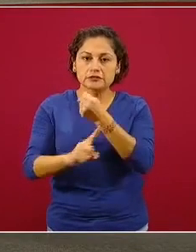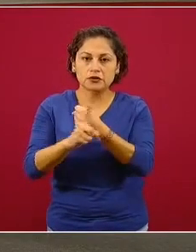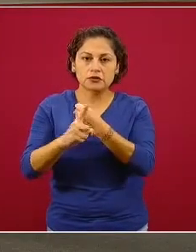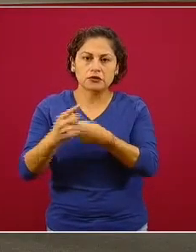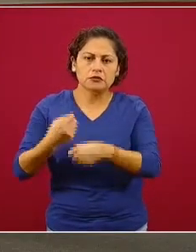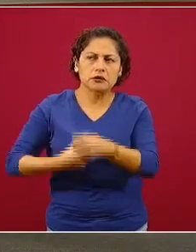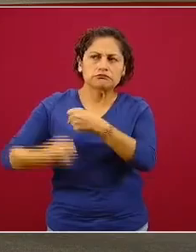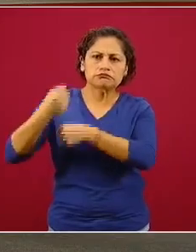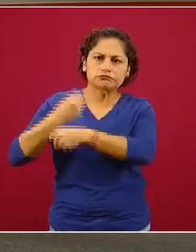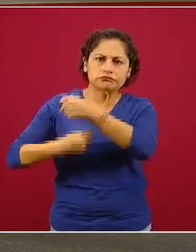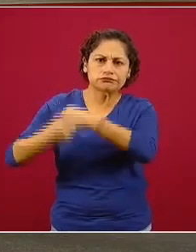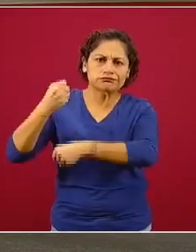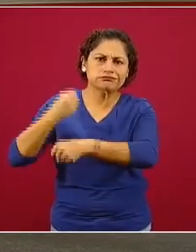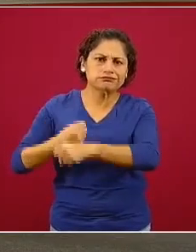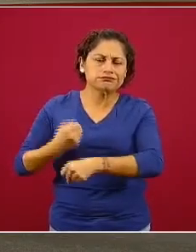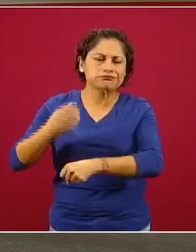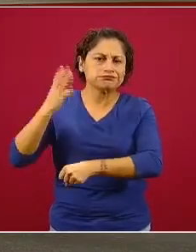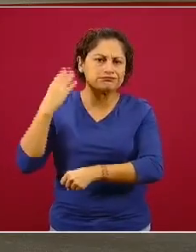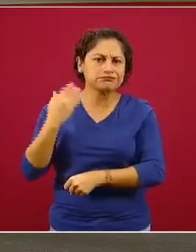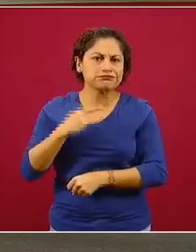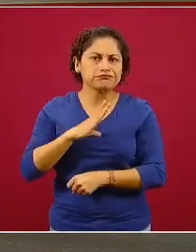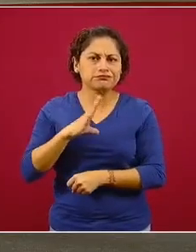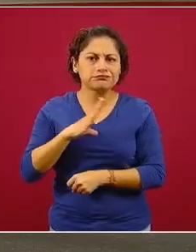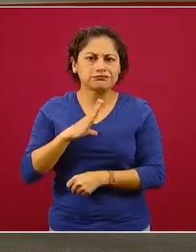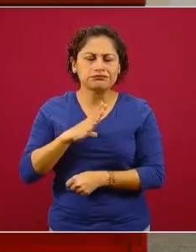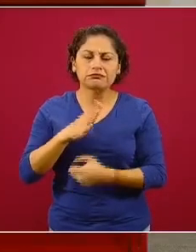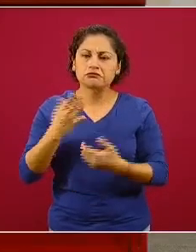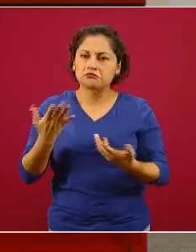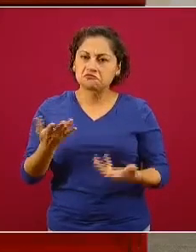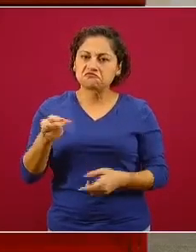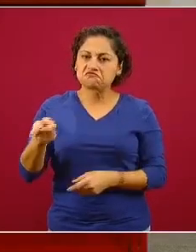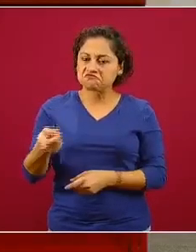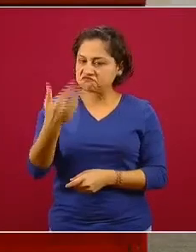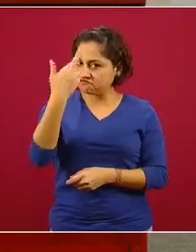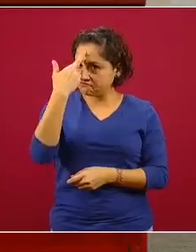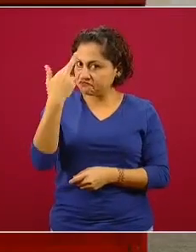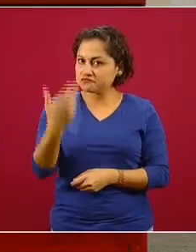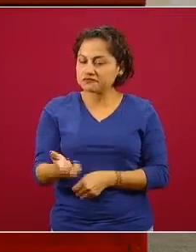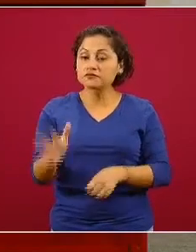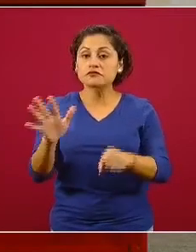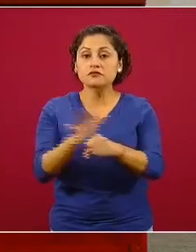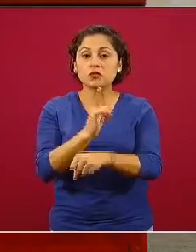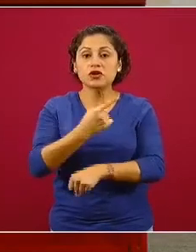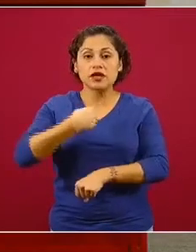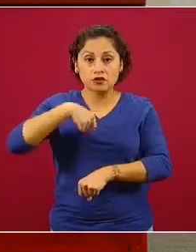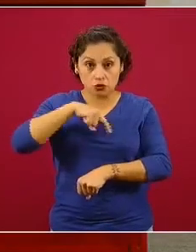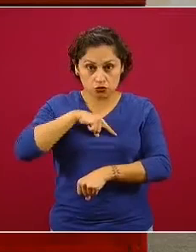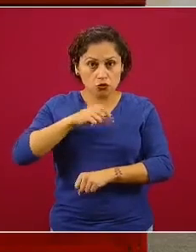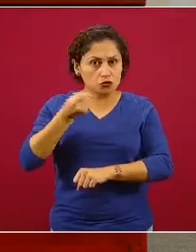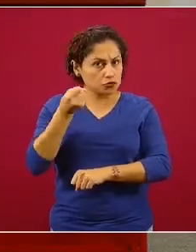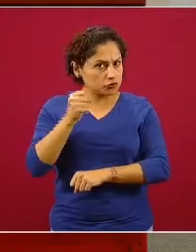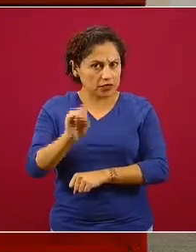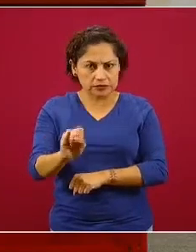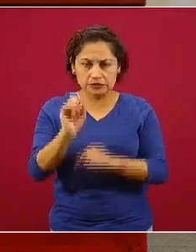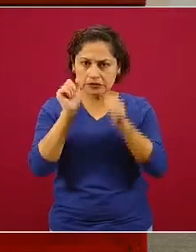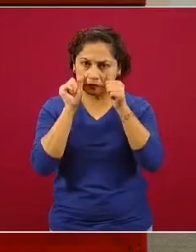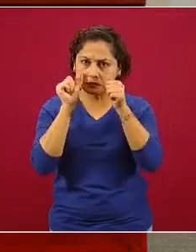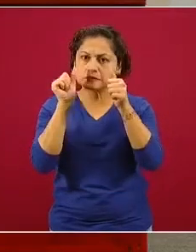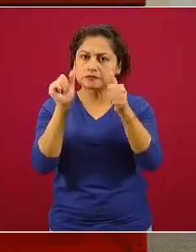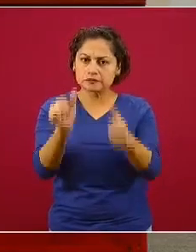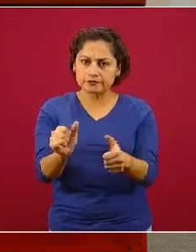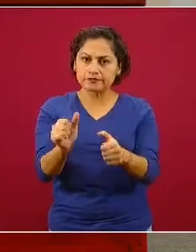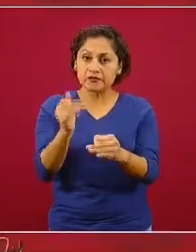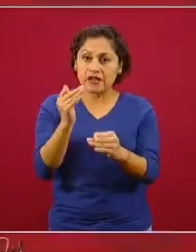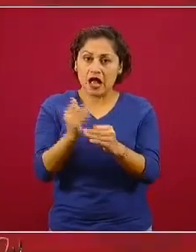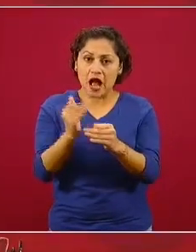Y efectivamente, así lo vemos, no necesariamente el modo de operación, que es un modo de respuesta de